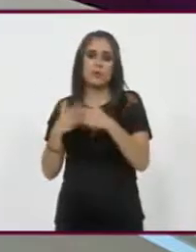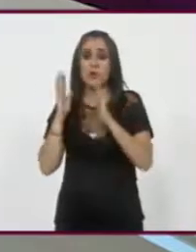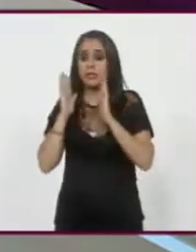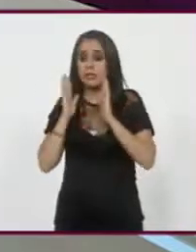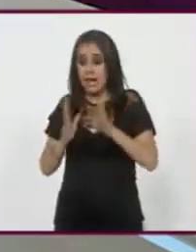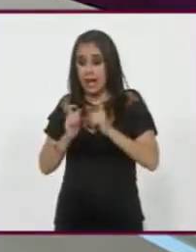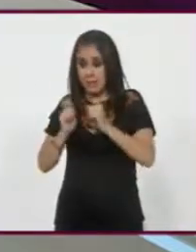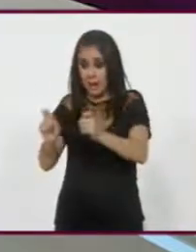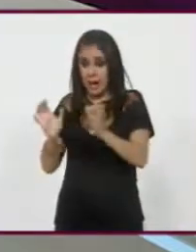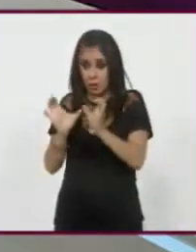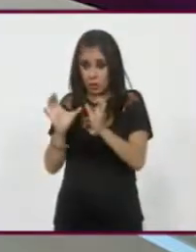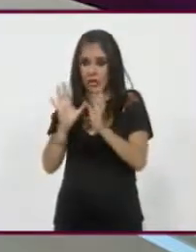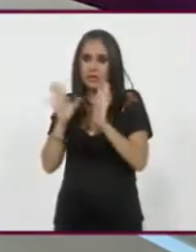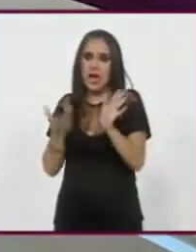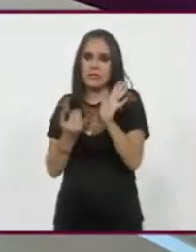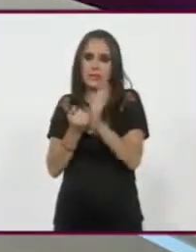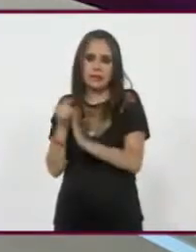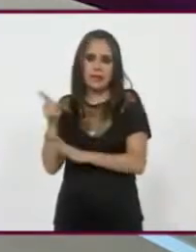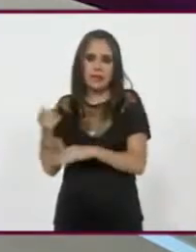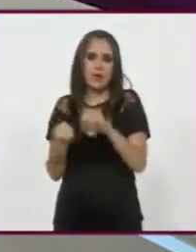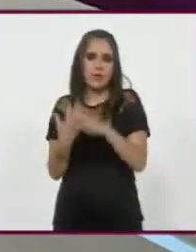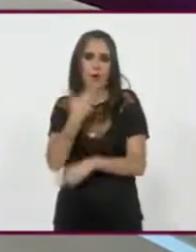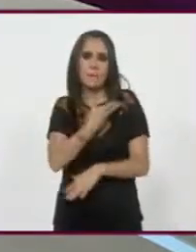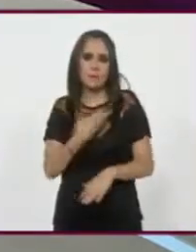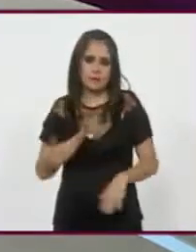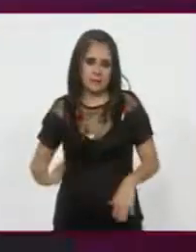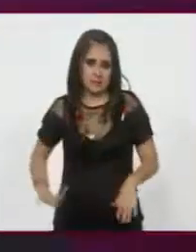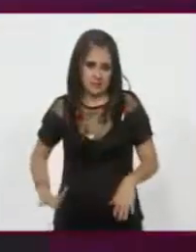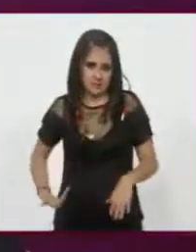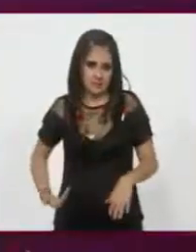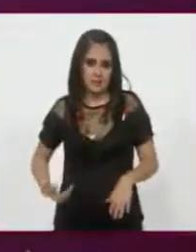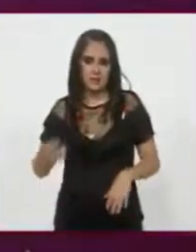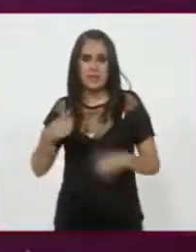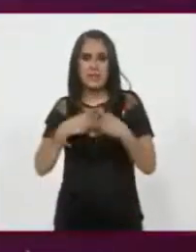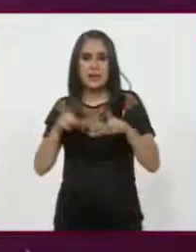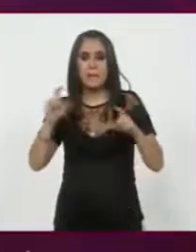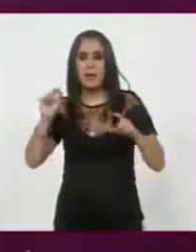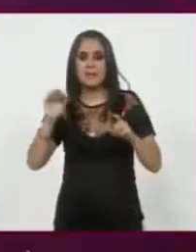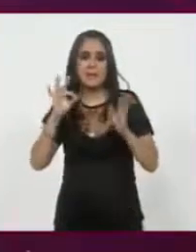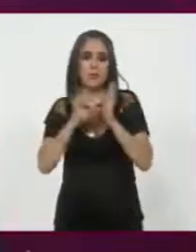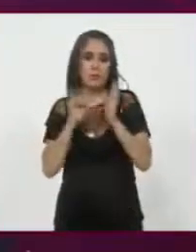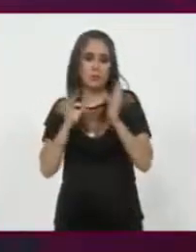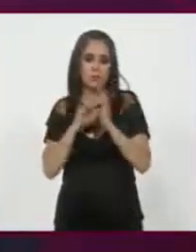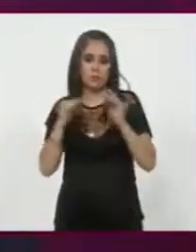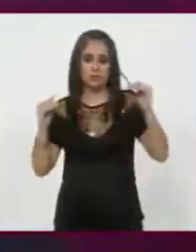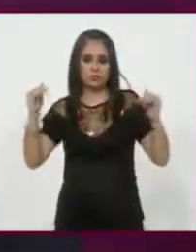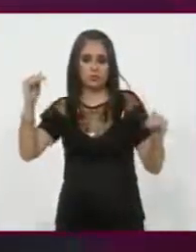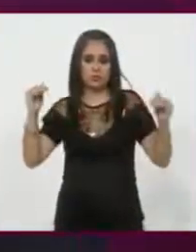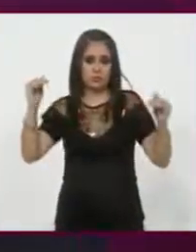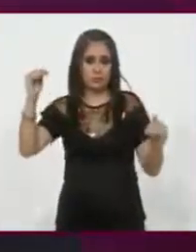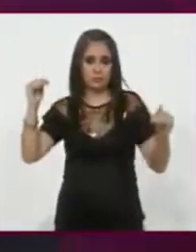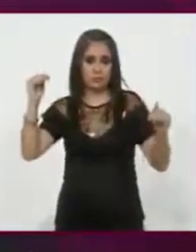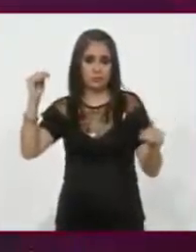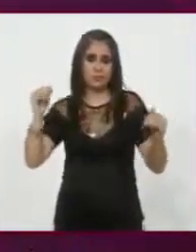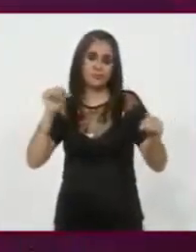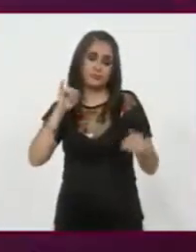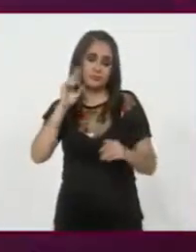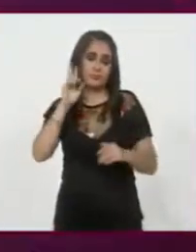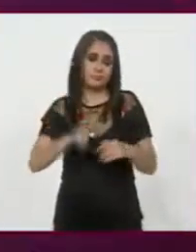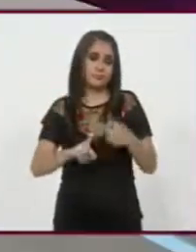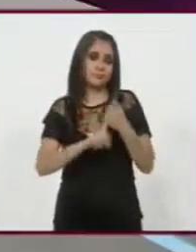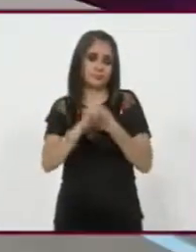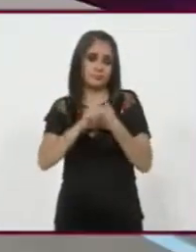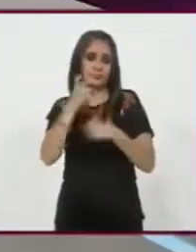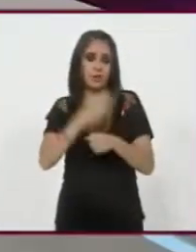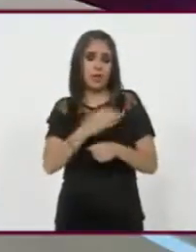mayoría. Bueno, pues yo creo que estás hablando de un diferencial de 20 puntos. Sí. Que yo creo que es, pues sí, un problema que tiene